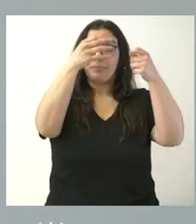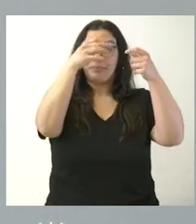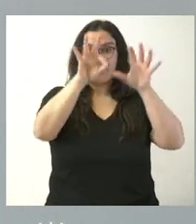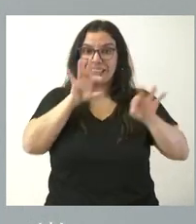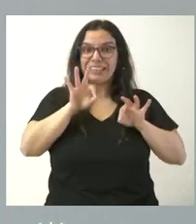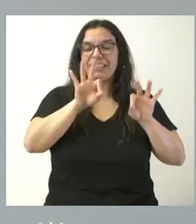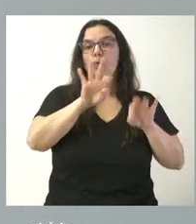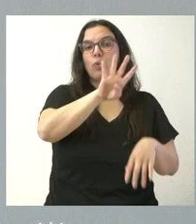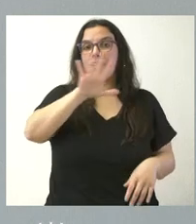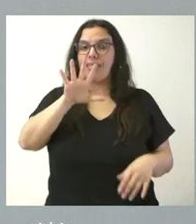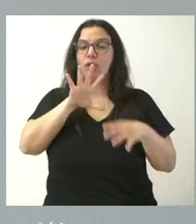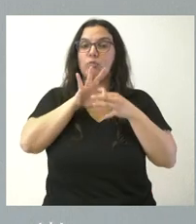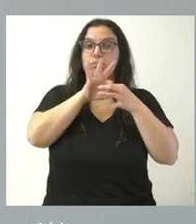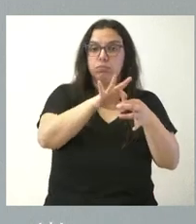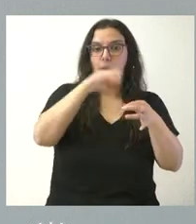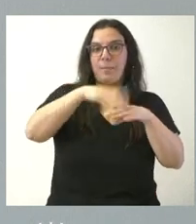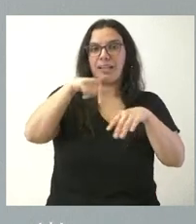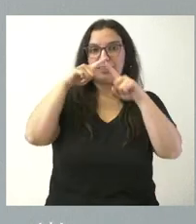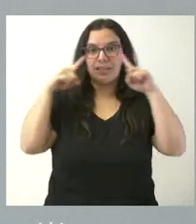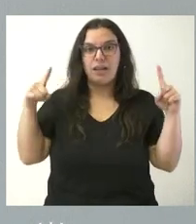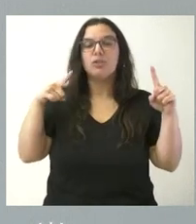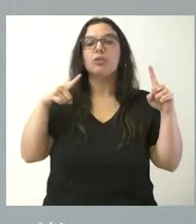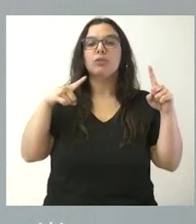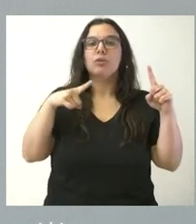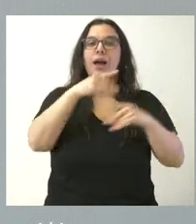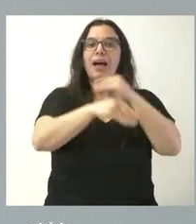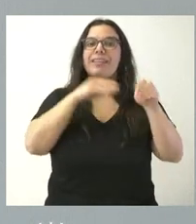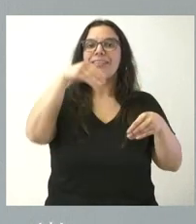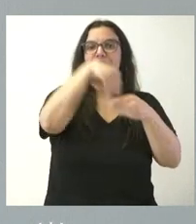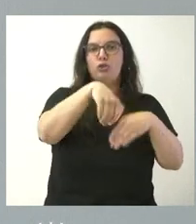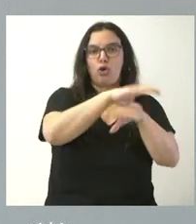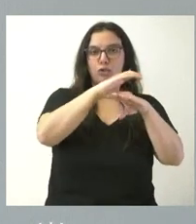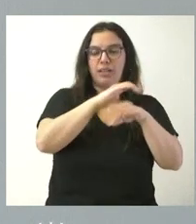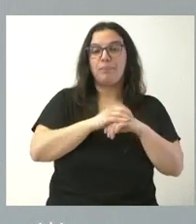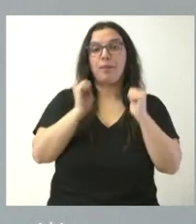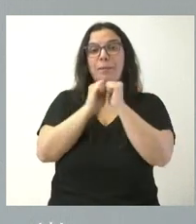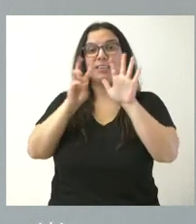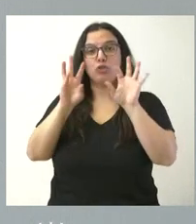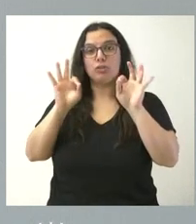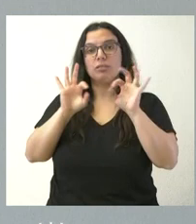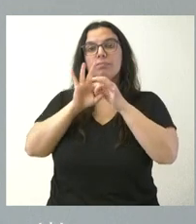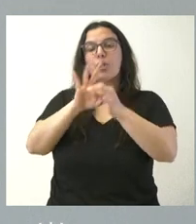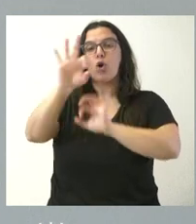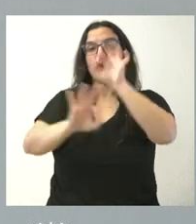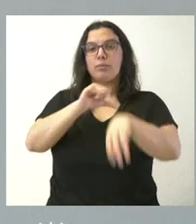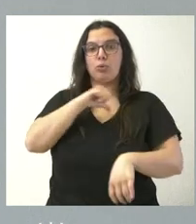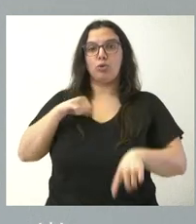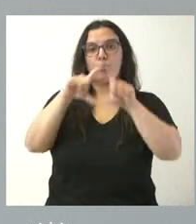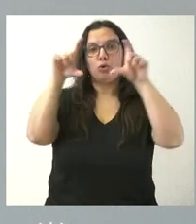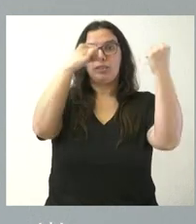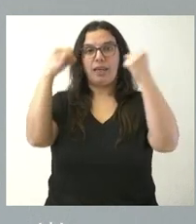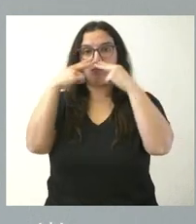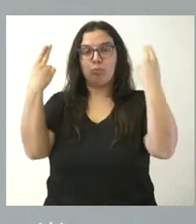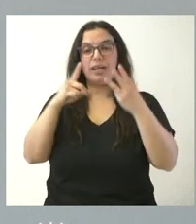corresponder a lo largo de este año a actuaciones a desarrollar en las consejerías, 28 en organismos autónomos y entes públicos y